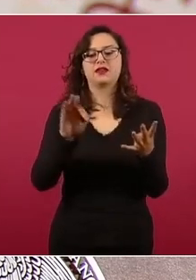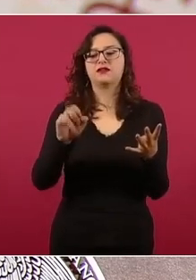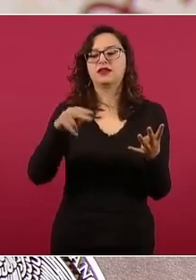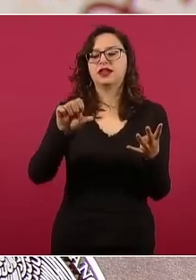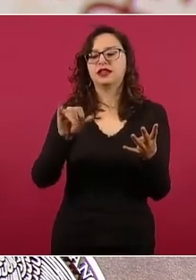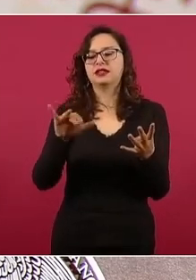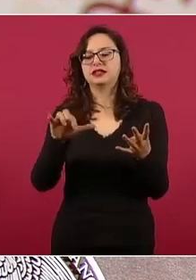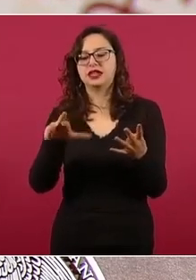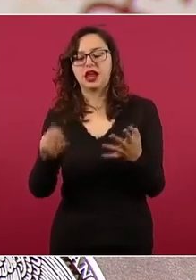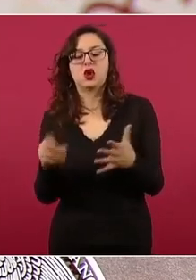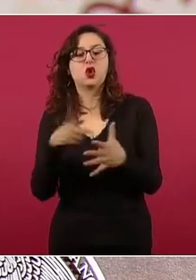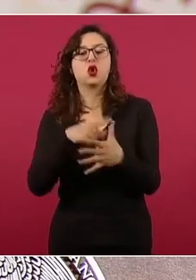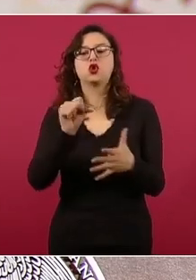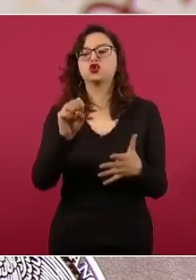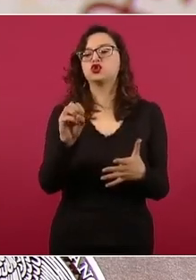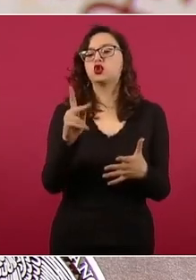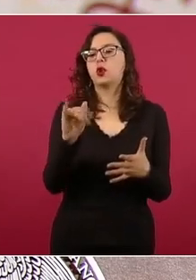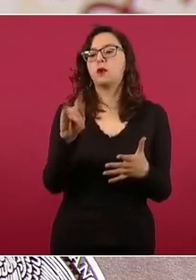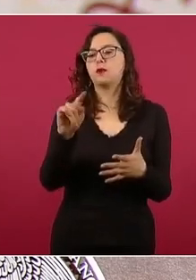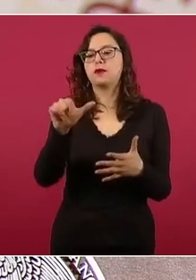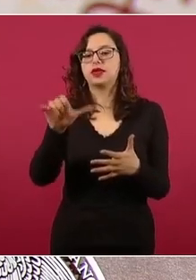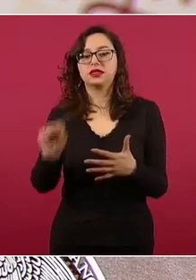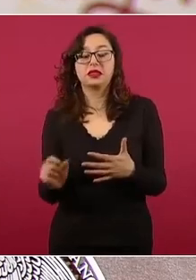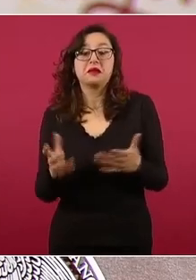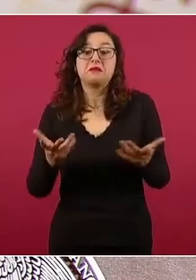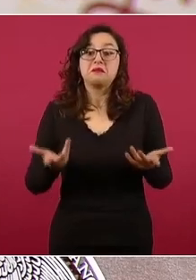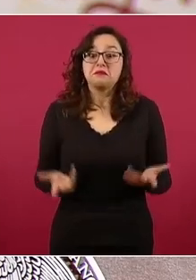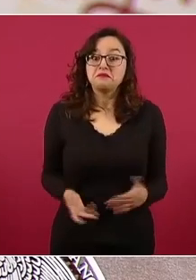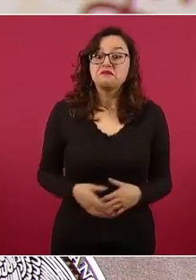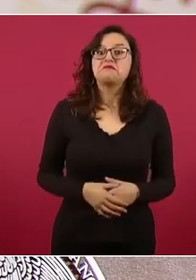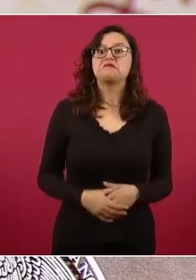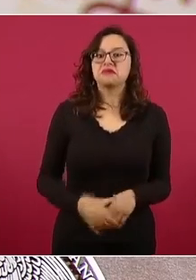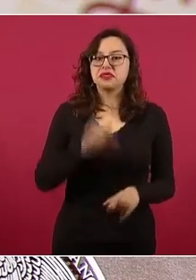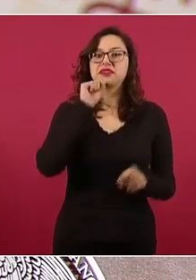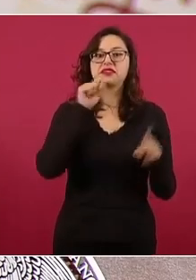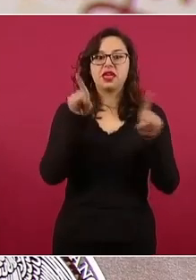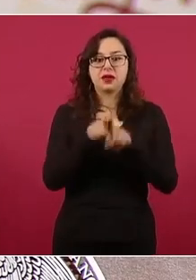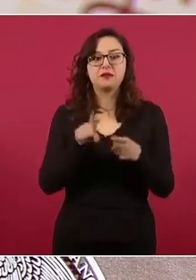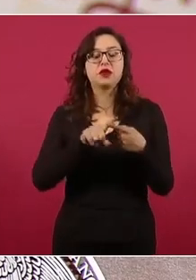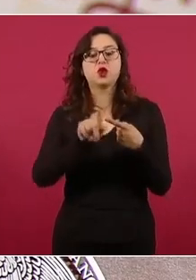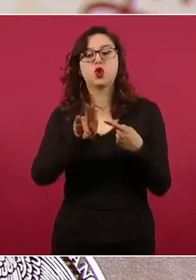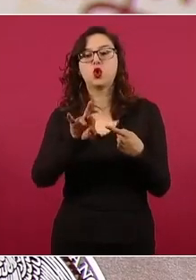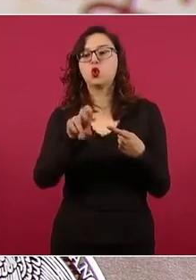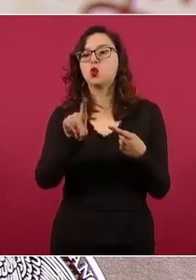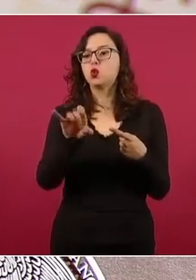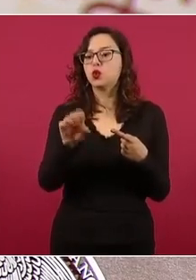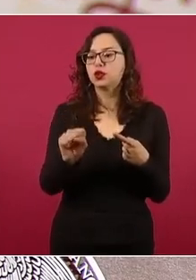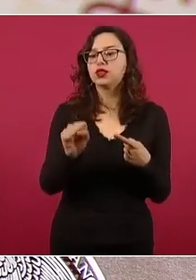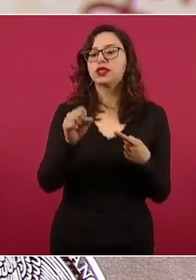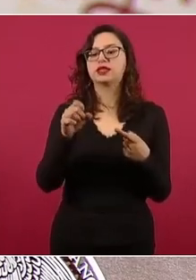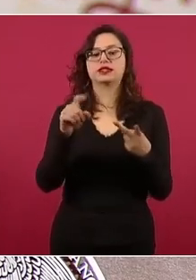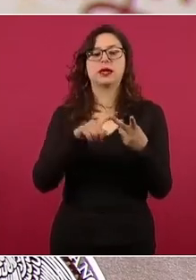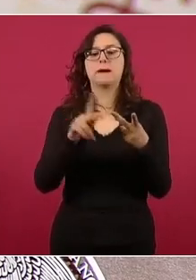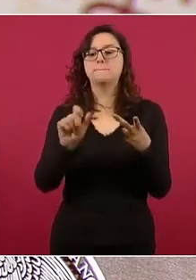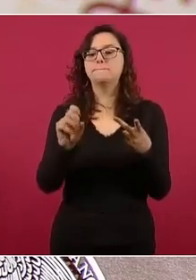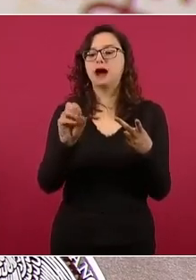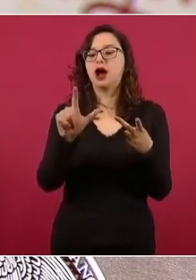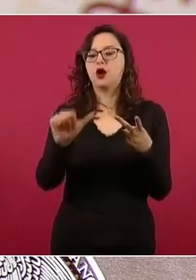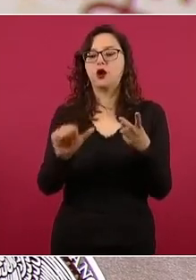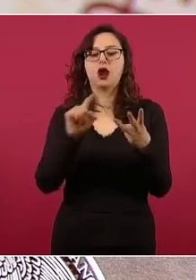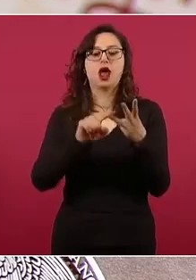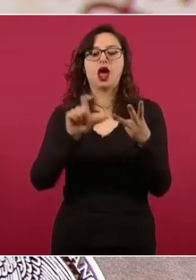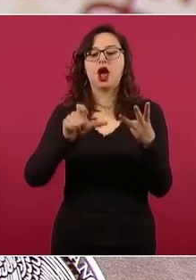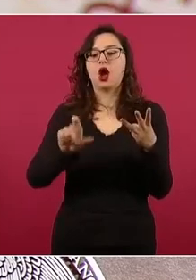Sopitas y hasta personajes de la oposición como Lourdes Mendoza, Paola Migoya, Gabriel